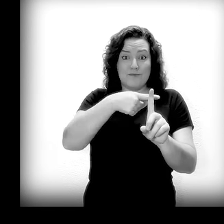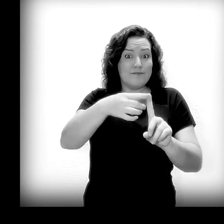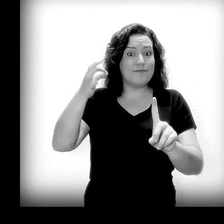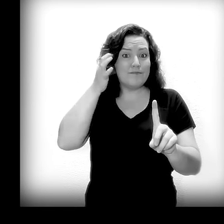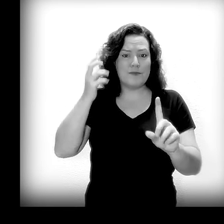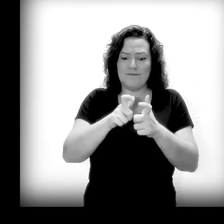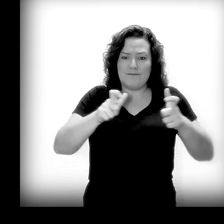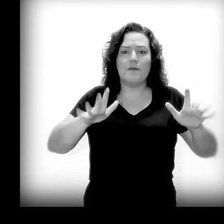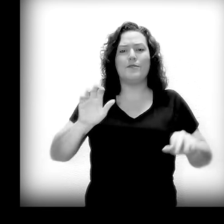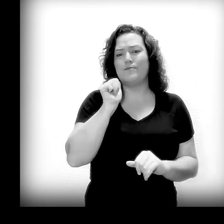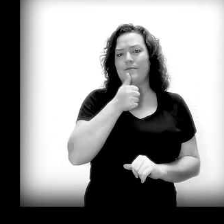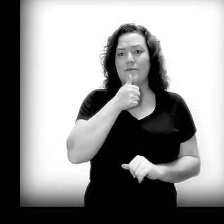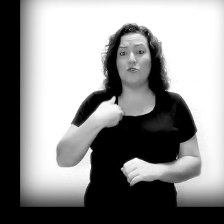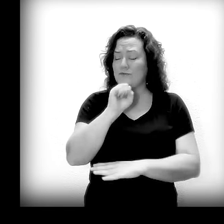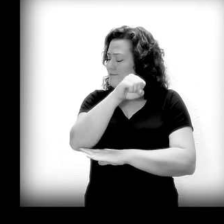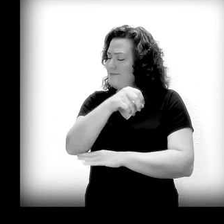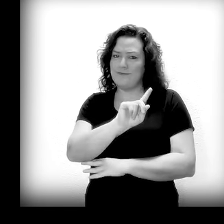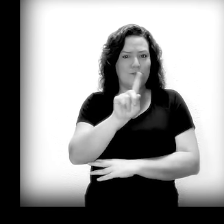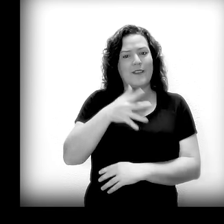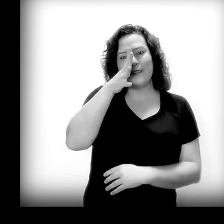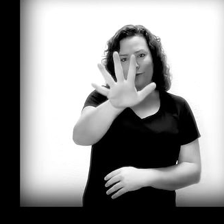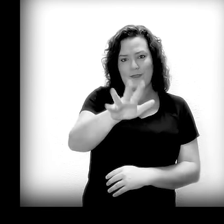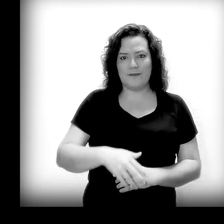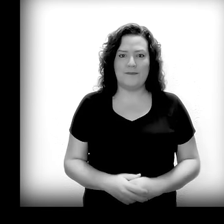machista se alimenta en la sombra. No mires hacia otro lado. Denuncia.